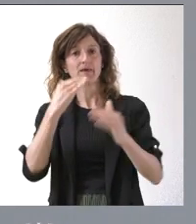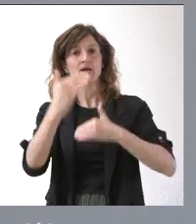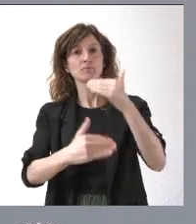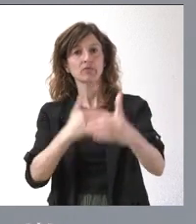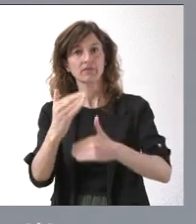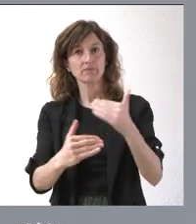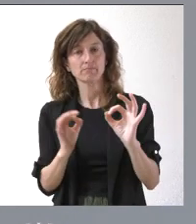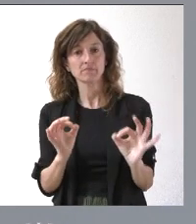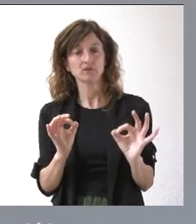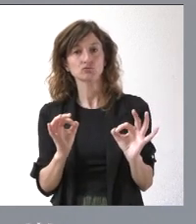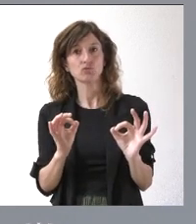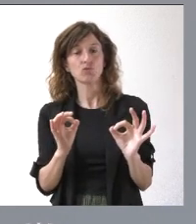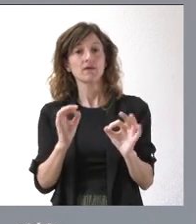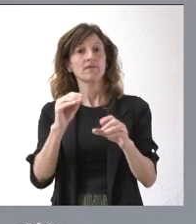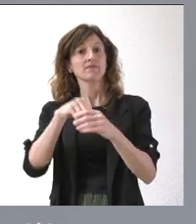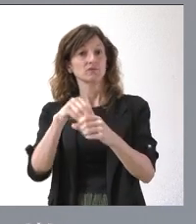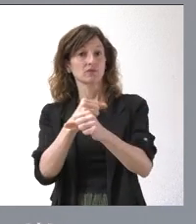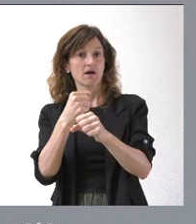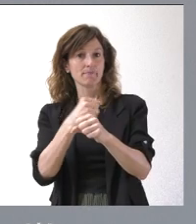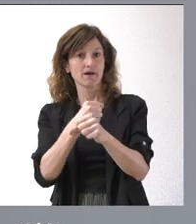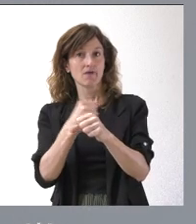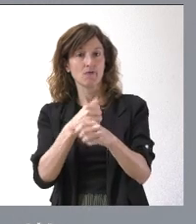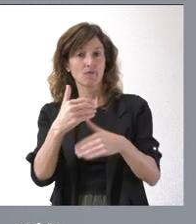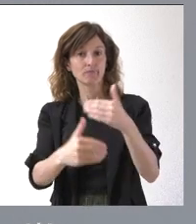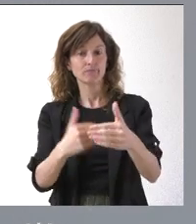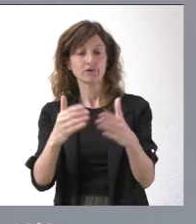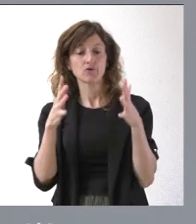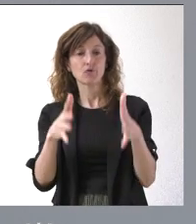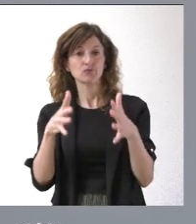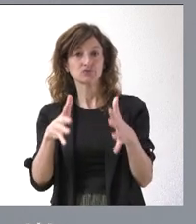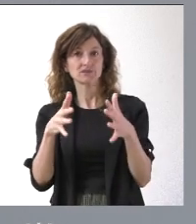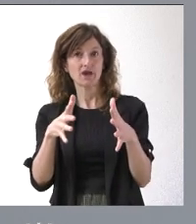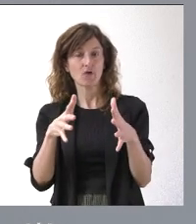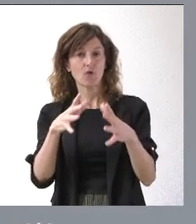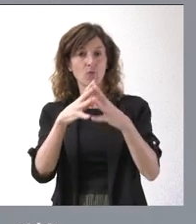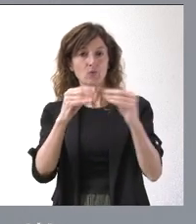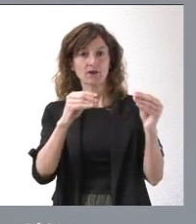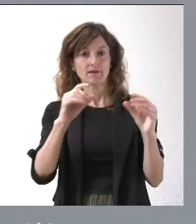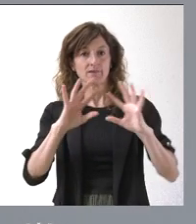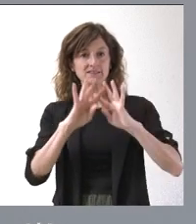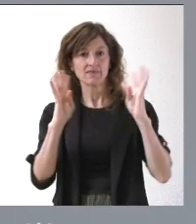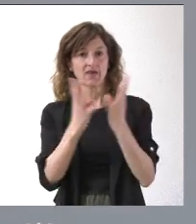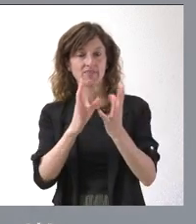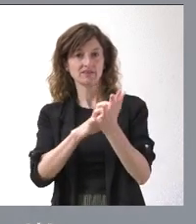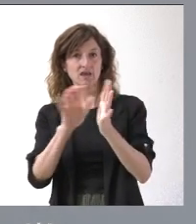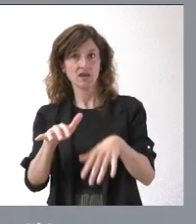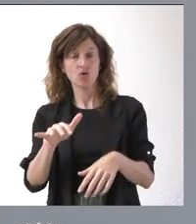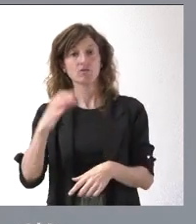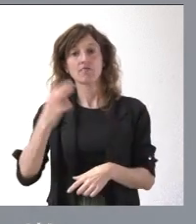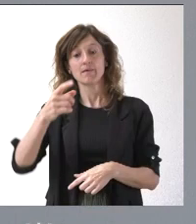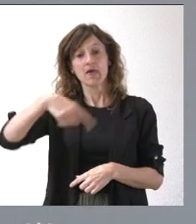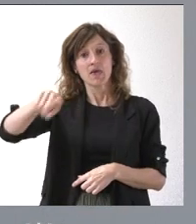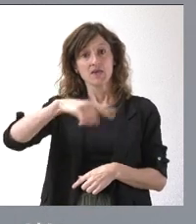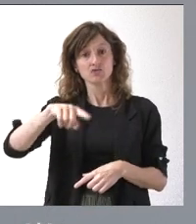y en el procedimiento se incardina dentro del trabajo con el Consejo de Universidades de Castilla y León y, por tanto, tiene que ser ese